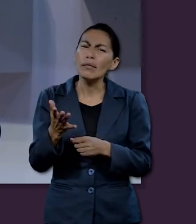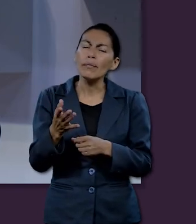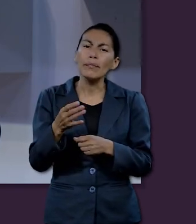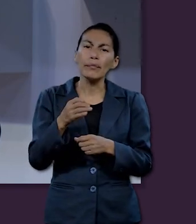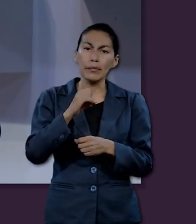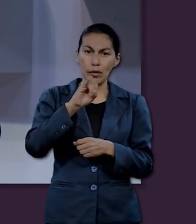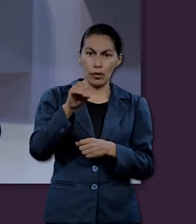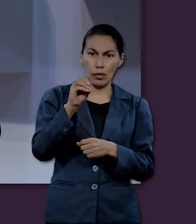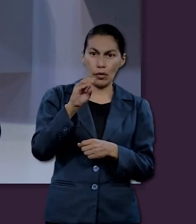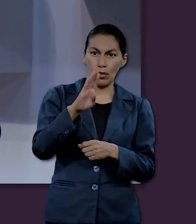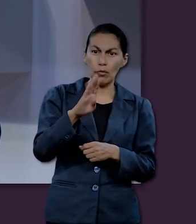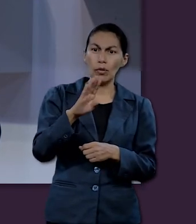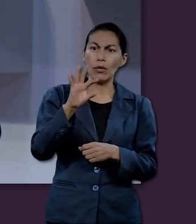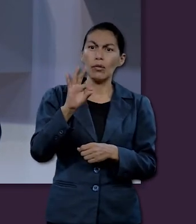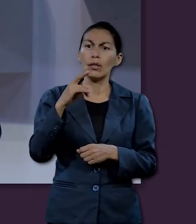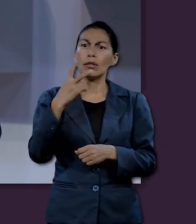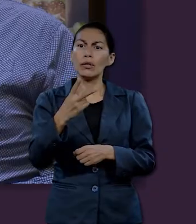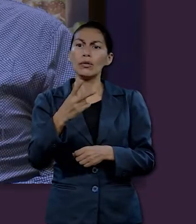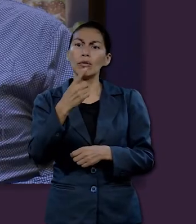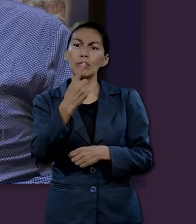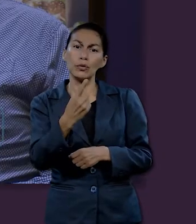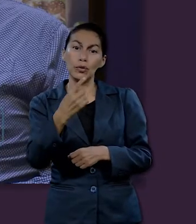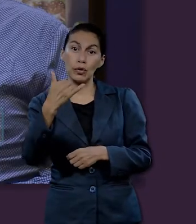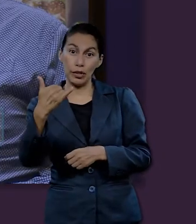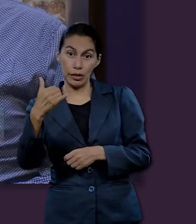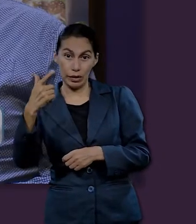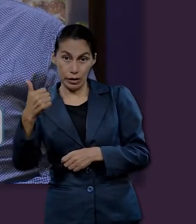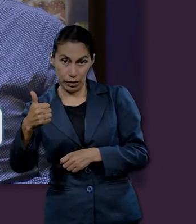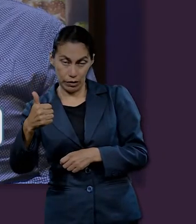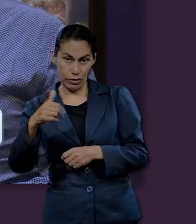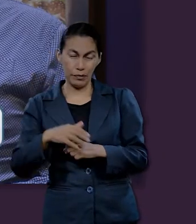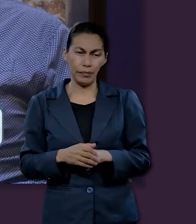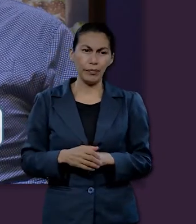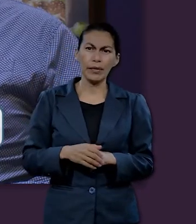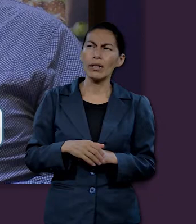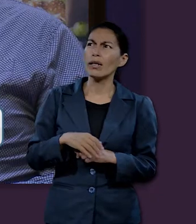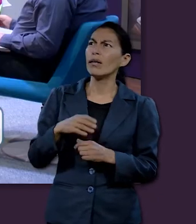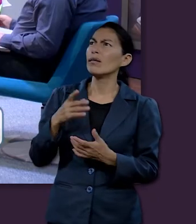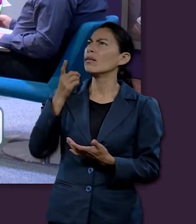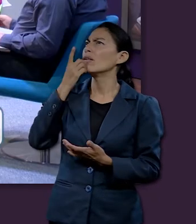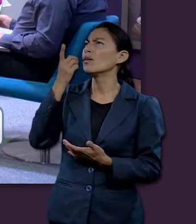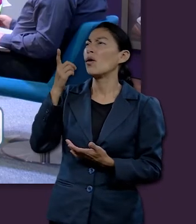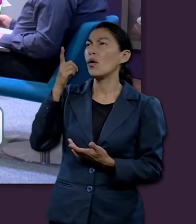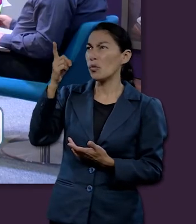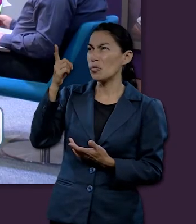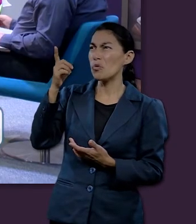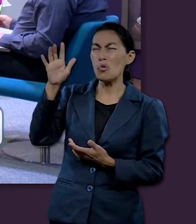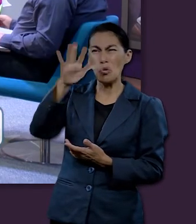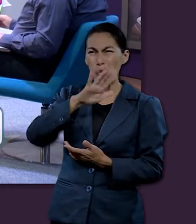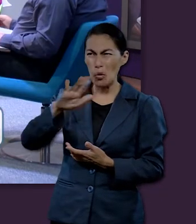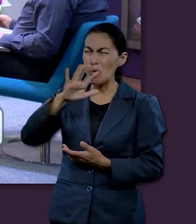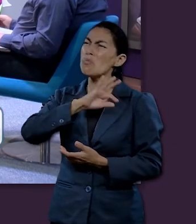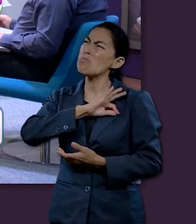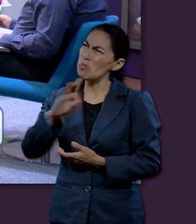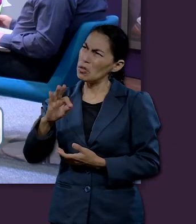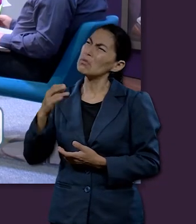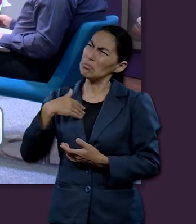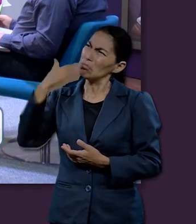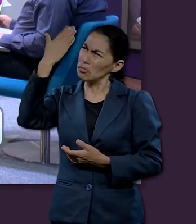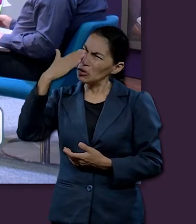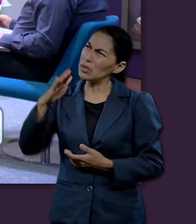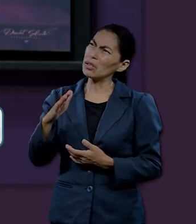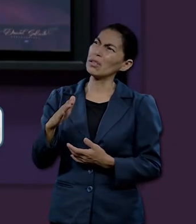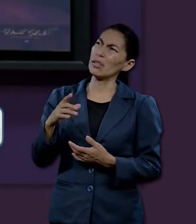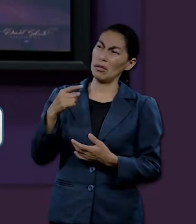42, 1 y 6? Dice así, Job respondió entonces al Señor. Le dijo, yo sé bien que tú lo